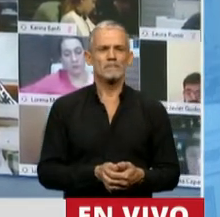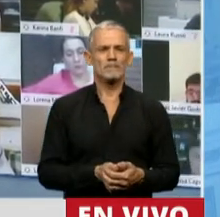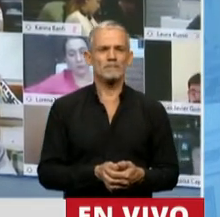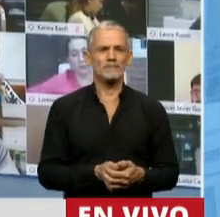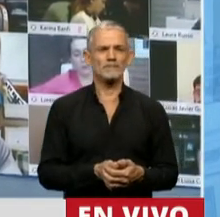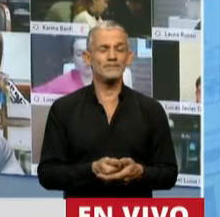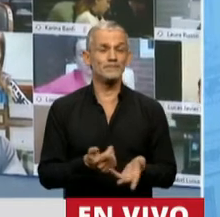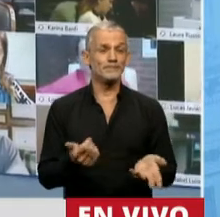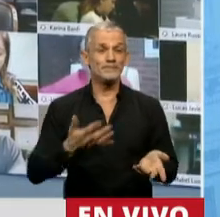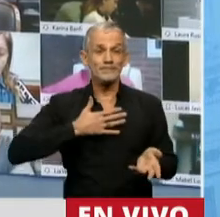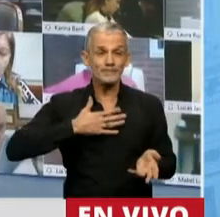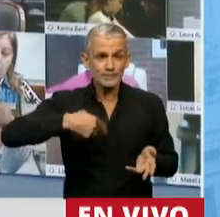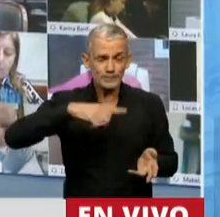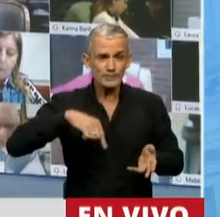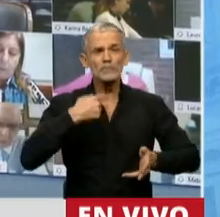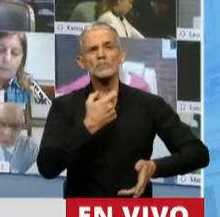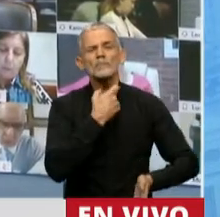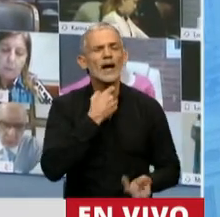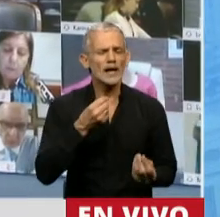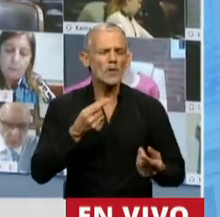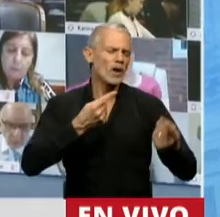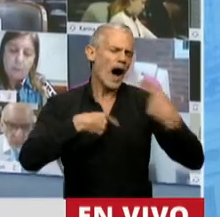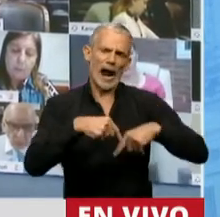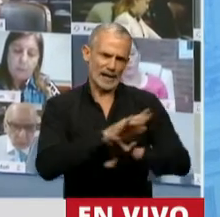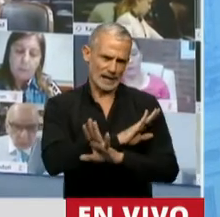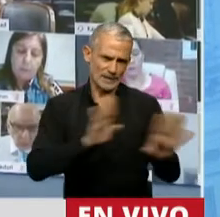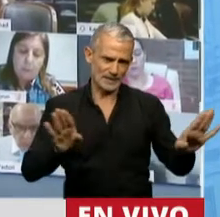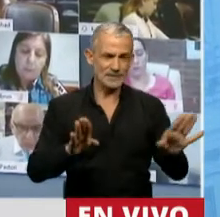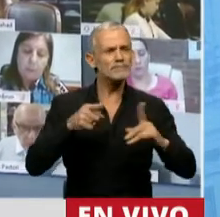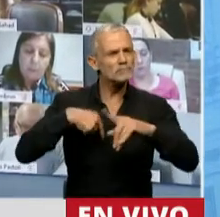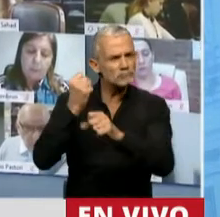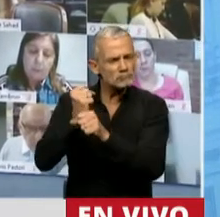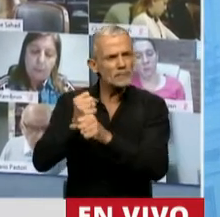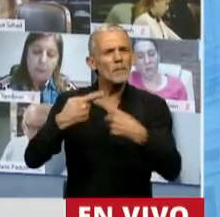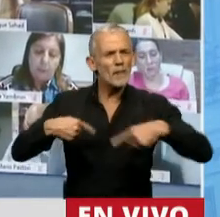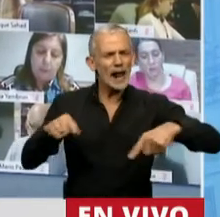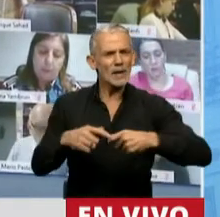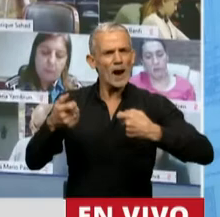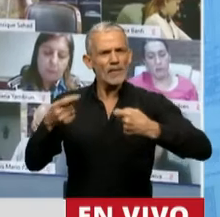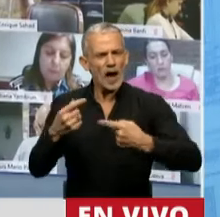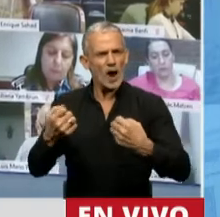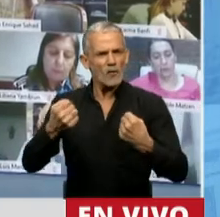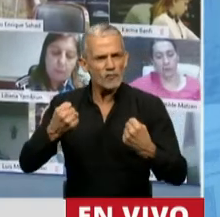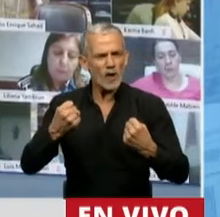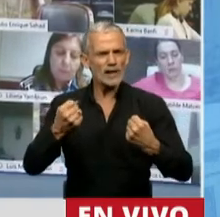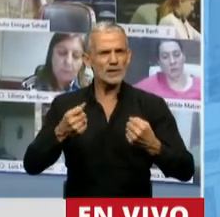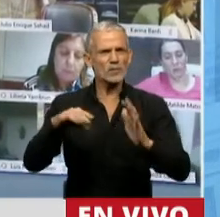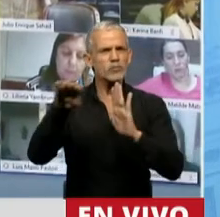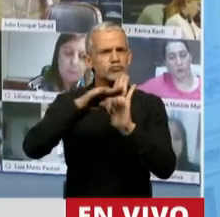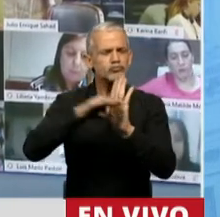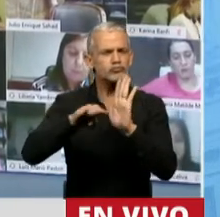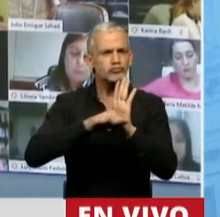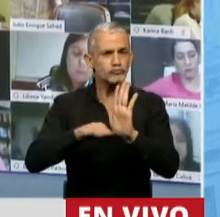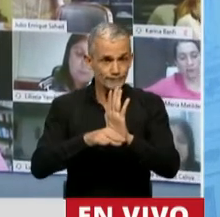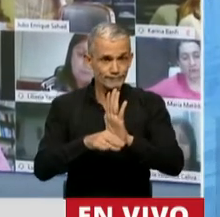Nosotros queremos ir en el sentido opuesto. Queremos trabajar para robustecer un plexo normativo que haga